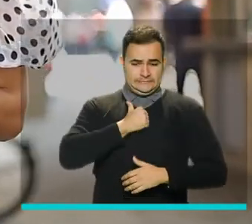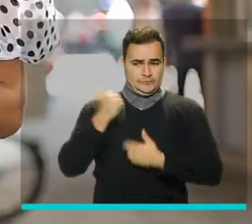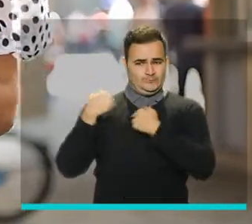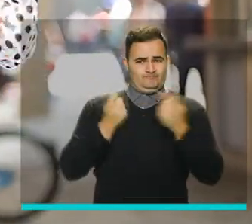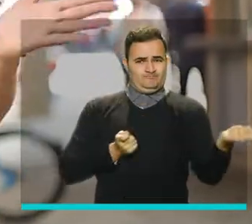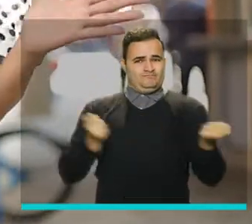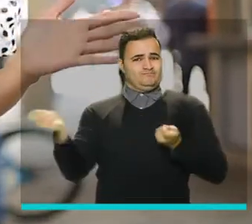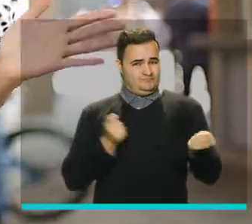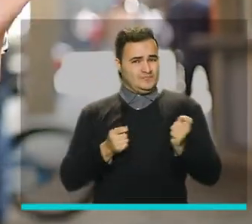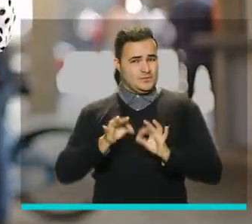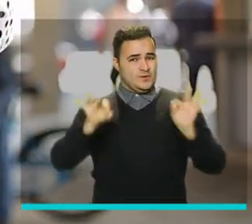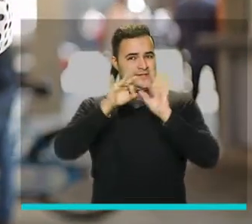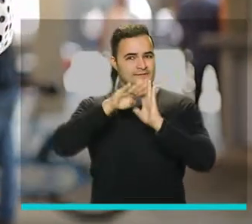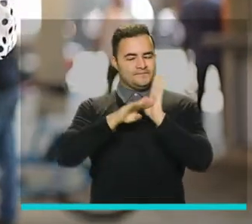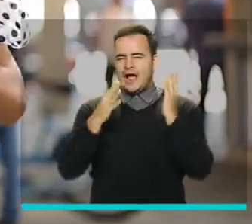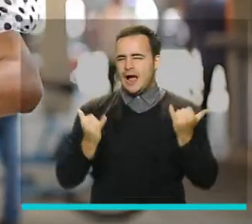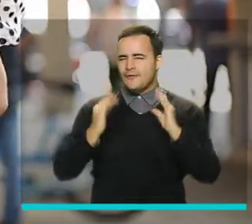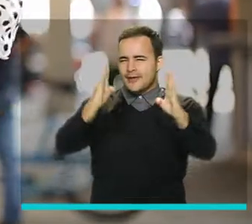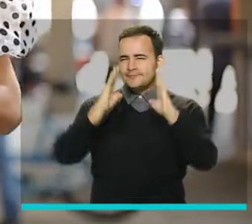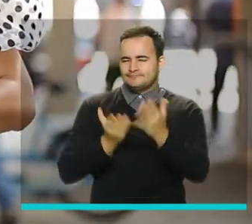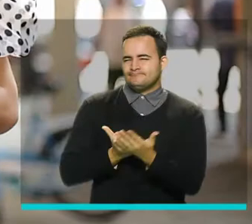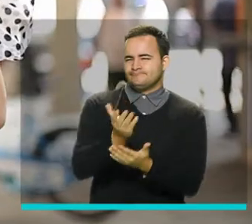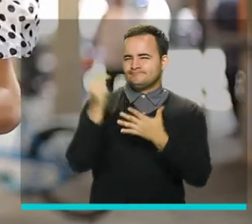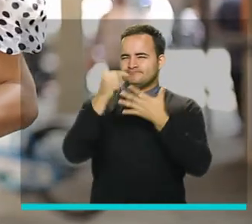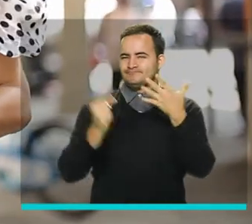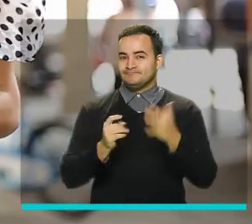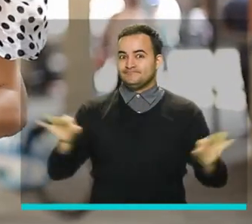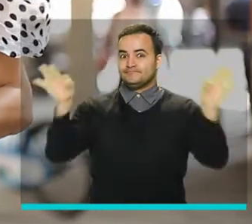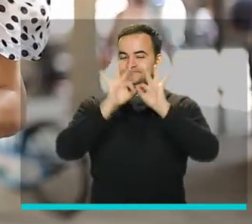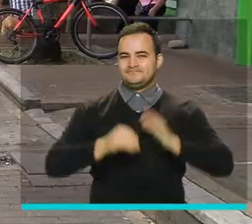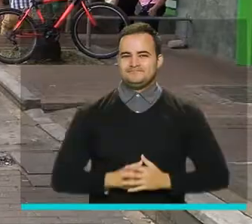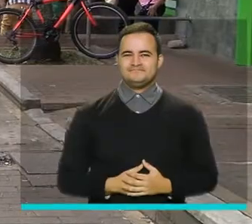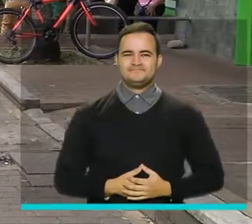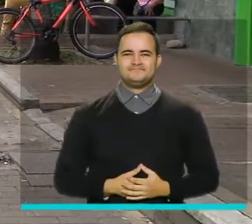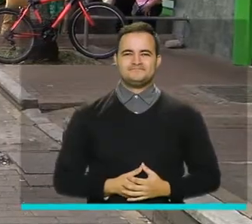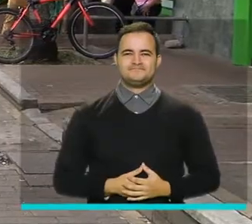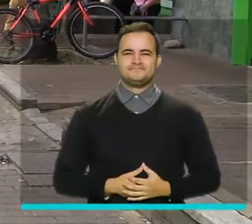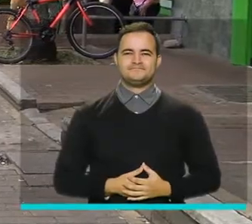autocuidado. Así que a prestar atención a las siguientes recomendaciones.